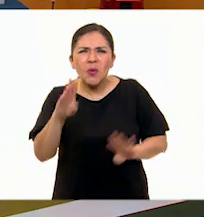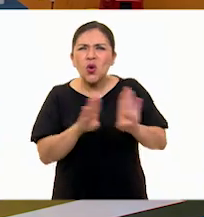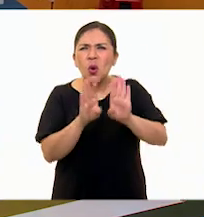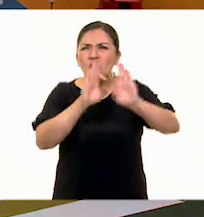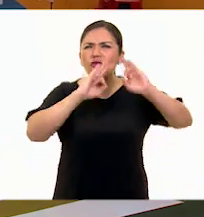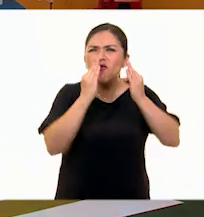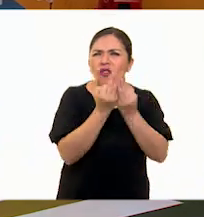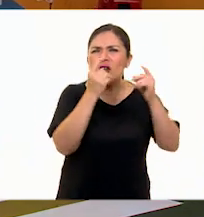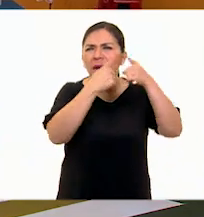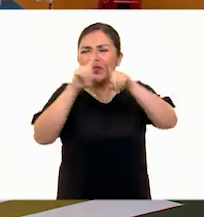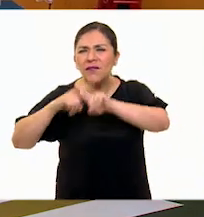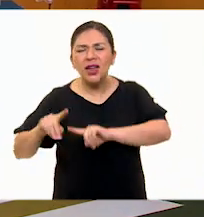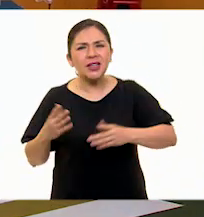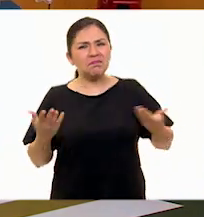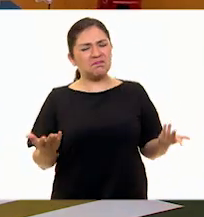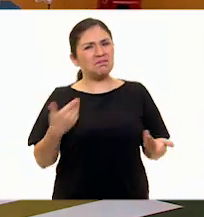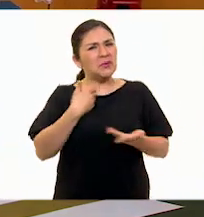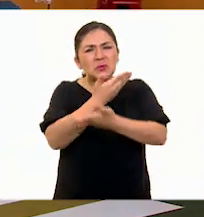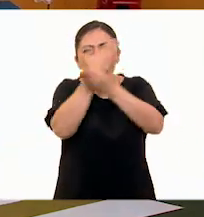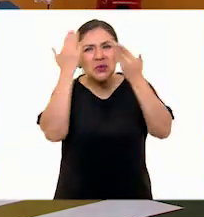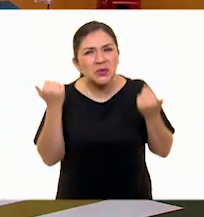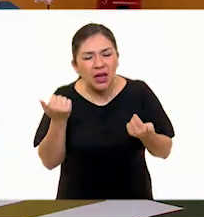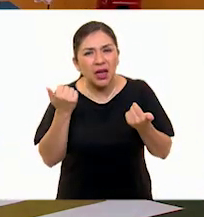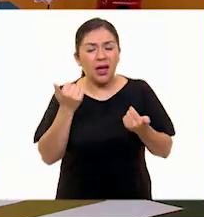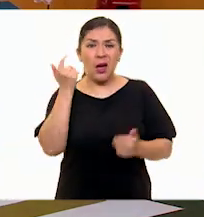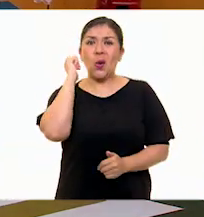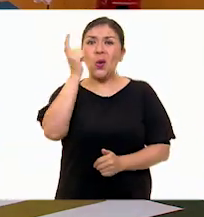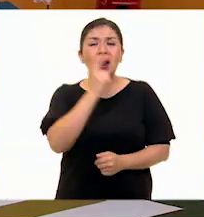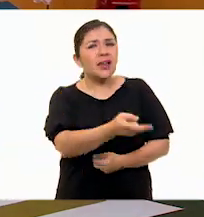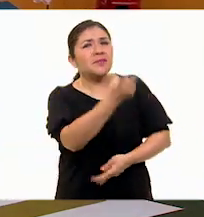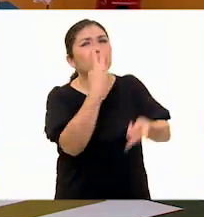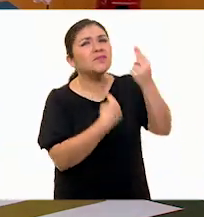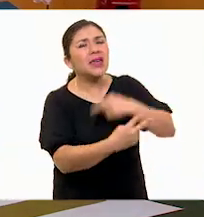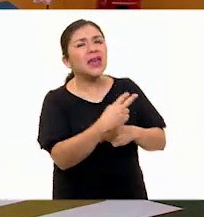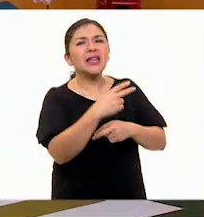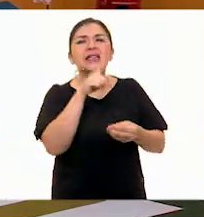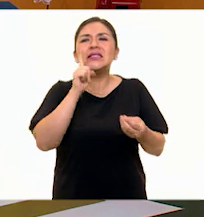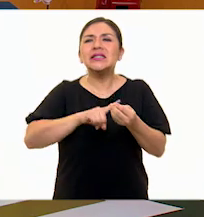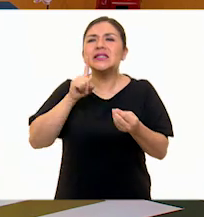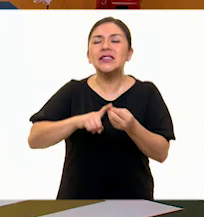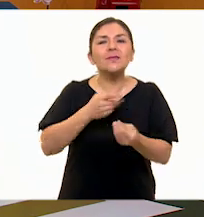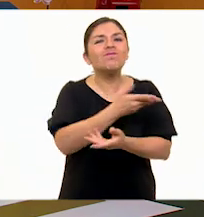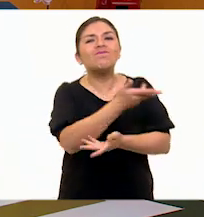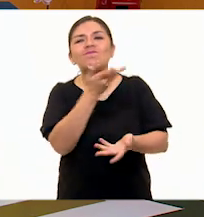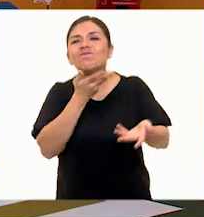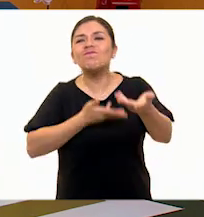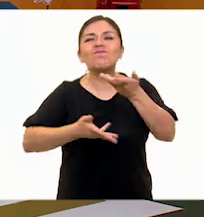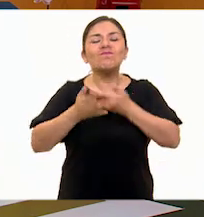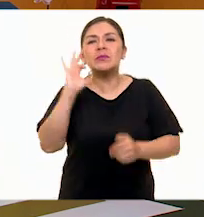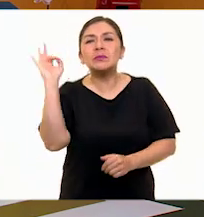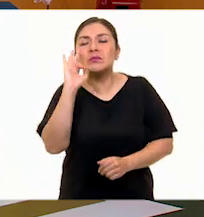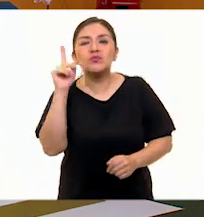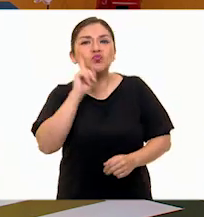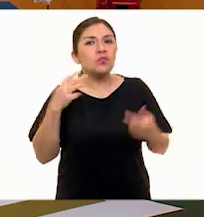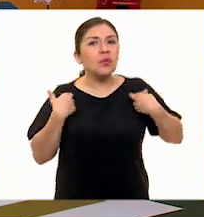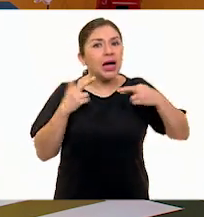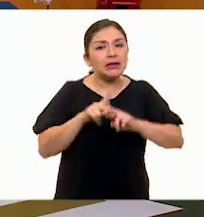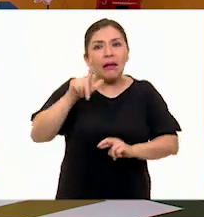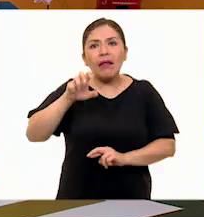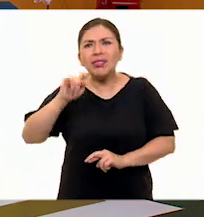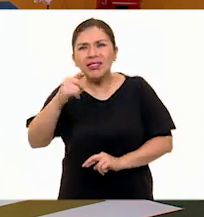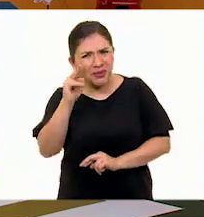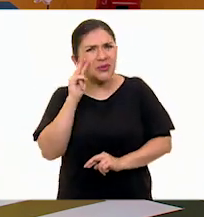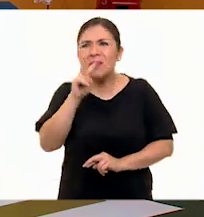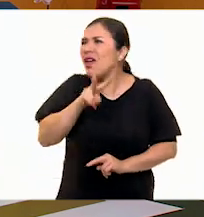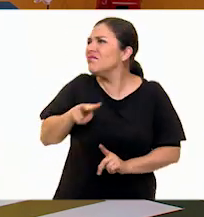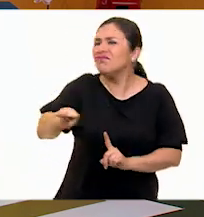formas. Ah, no sé si, ojalá estuviera por aquí, ah, a lo mejor la maestra Leti, ¿no la